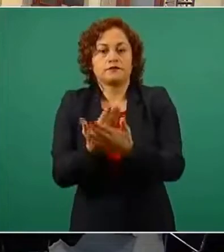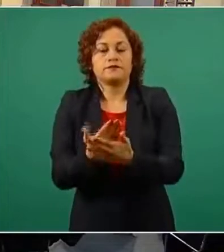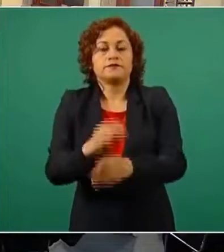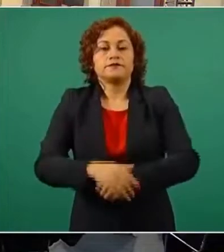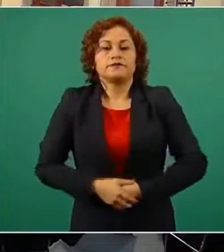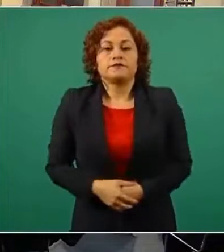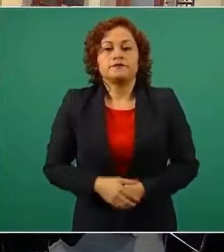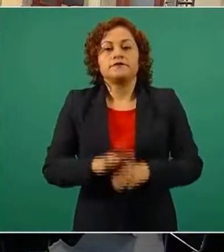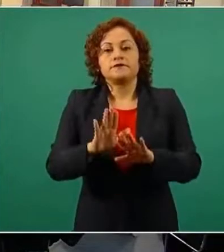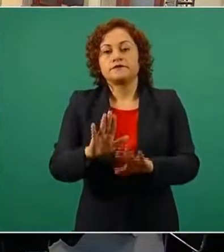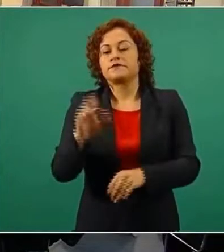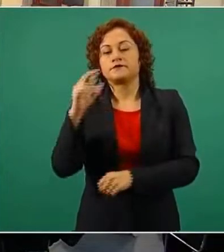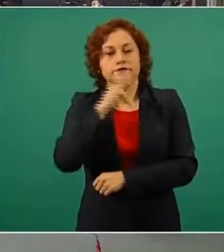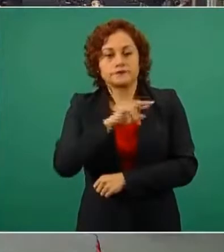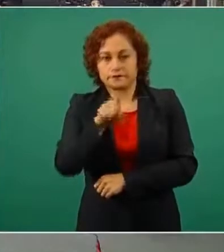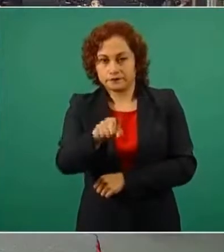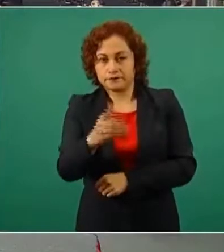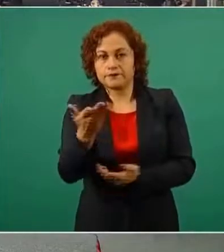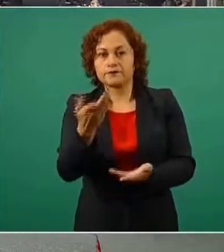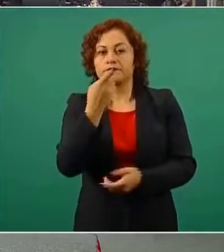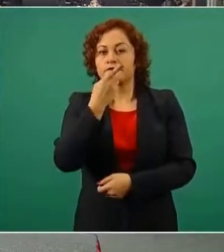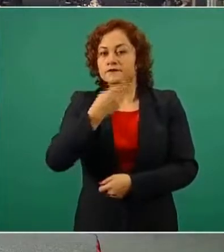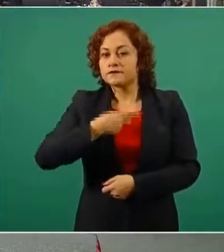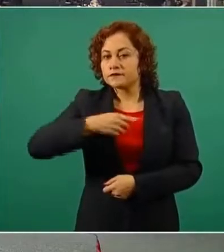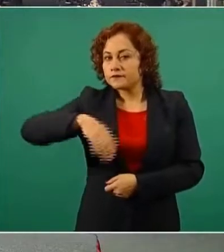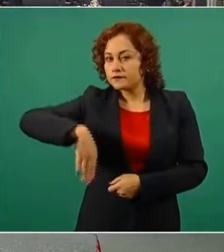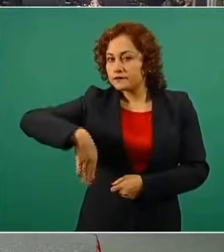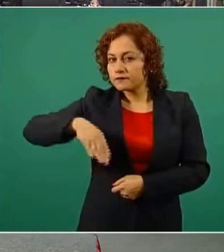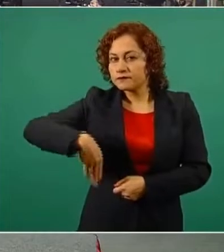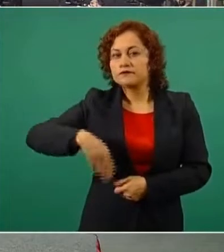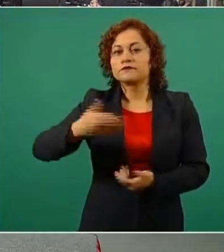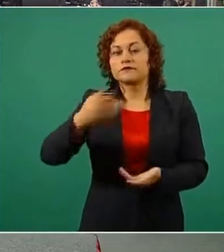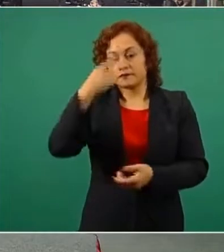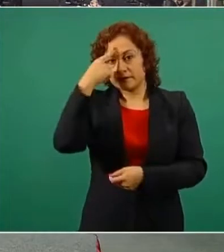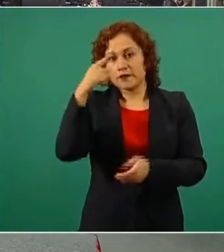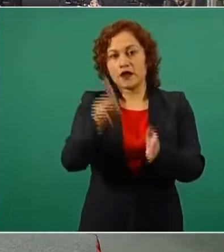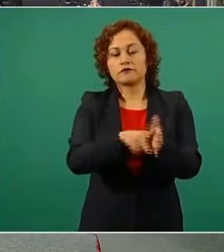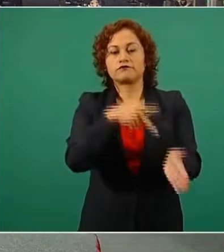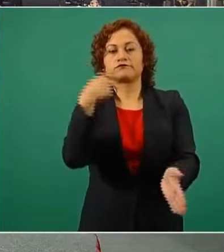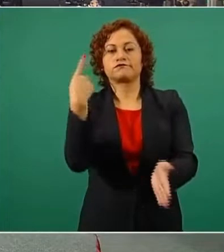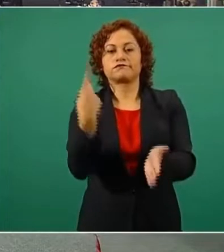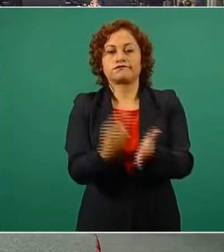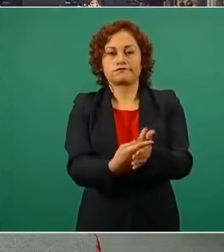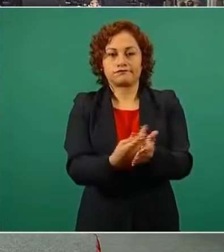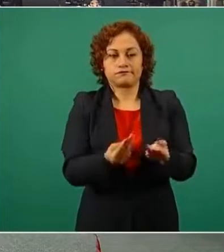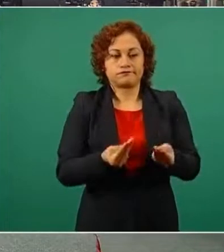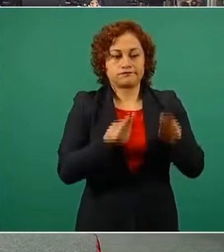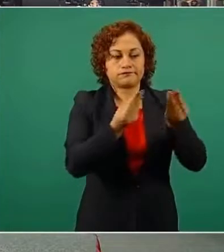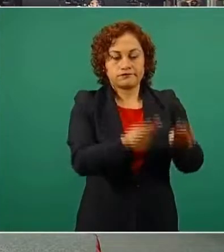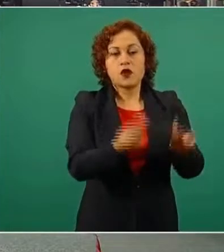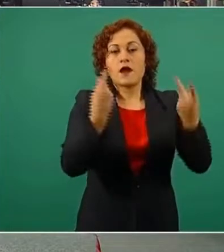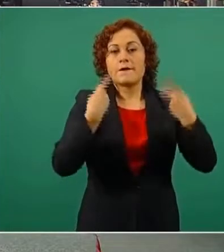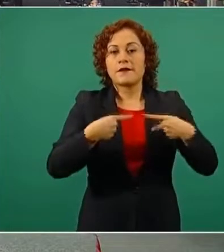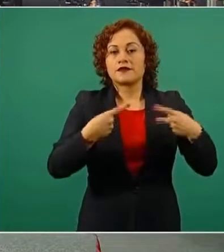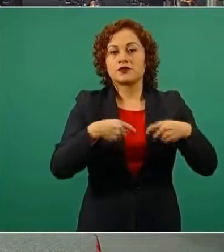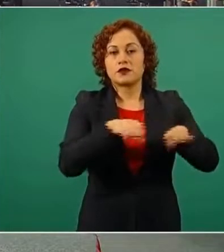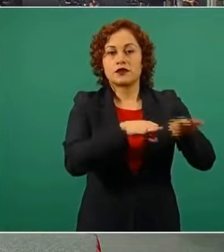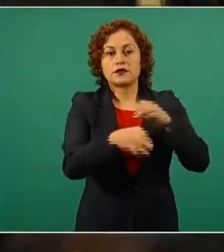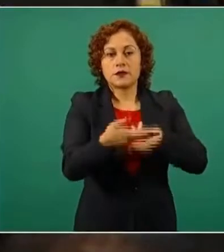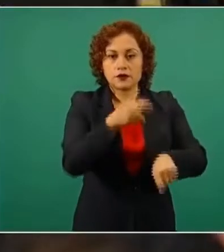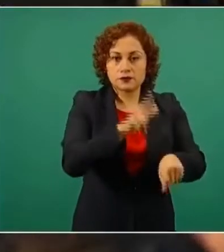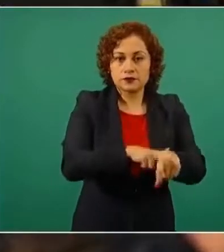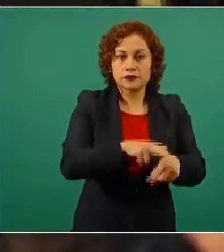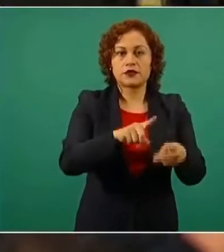Rápidamente el uso de la palabra. Usted había comentado que se va a basificar a trabajadores de la salud, a personas que están en no sourcing.